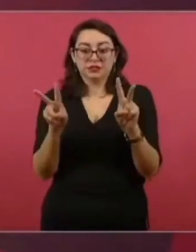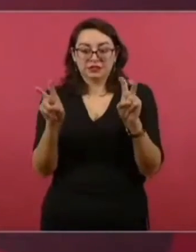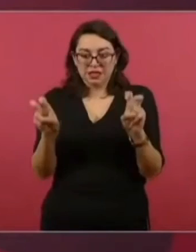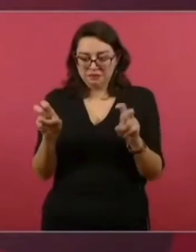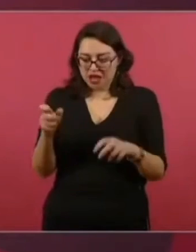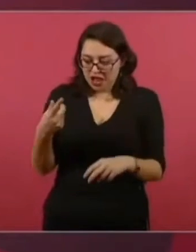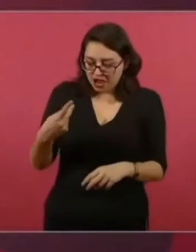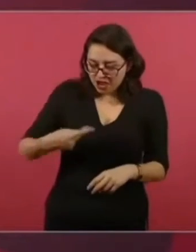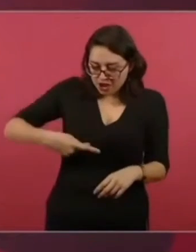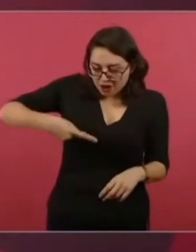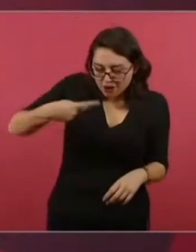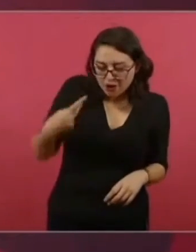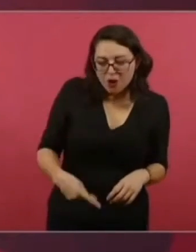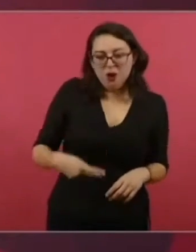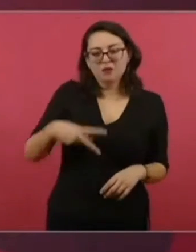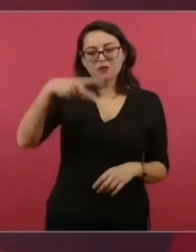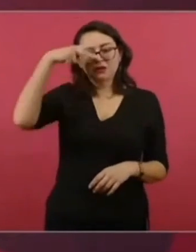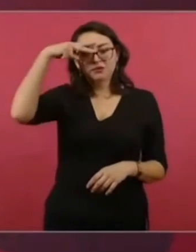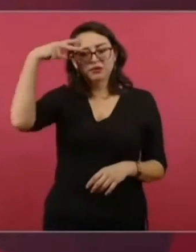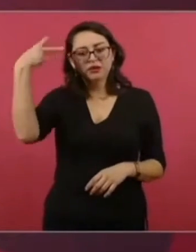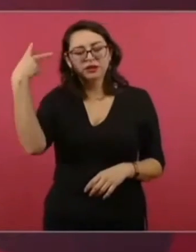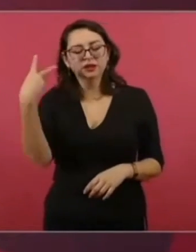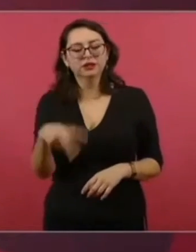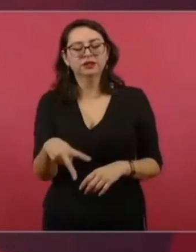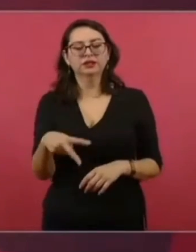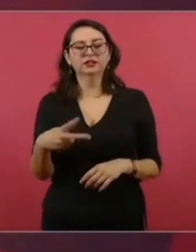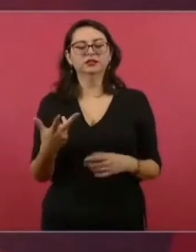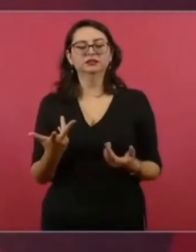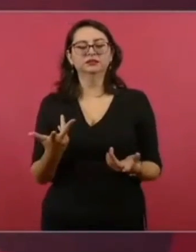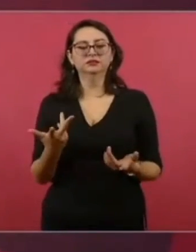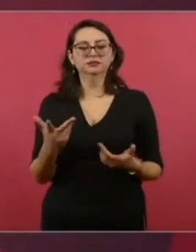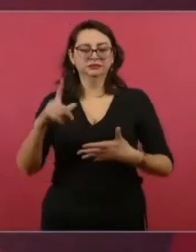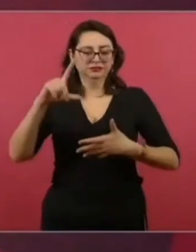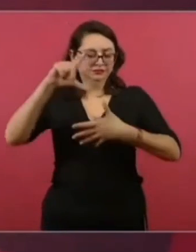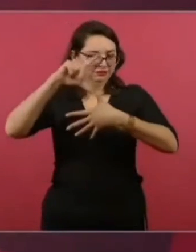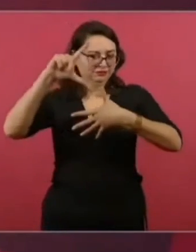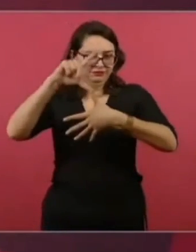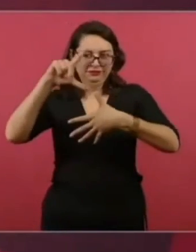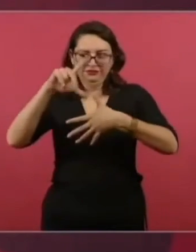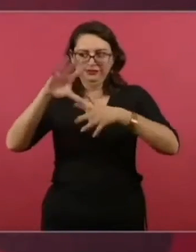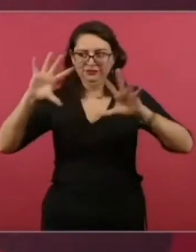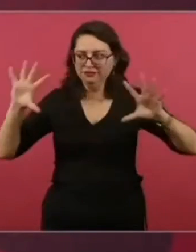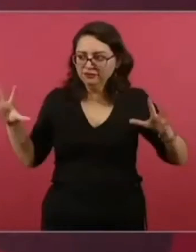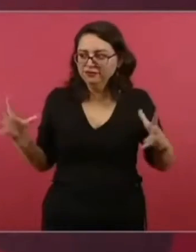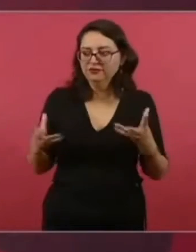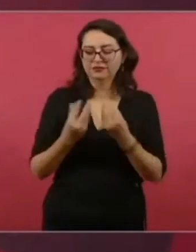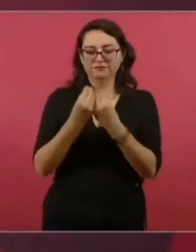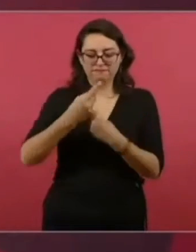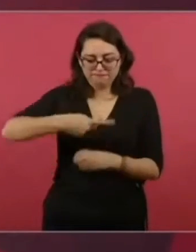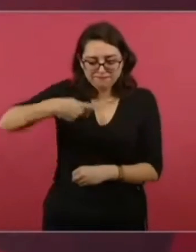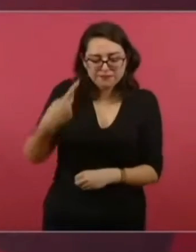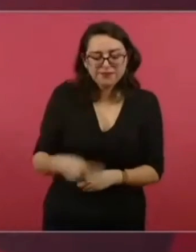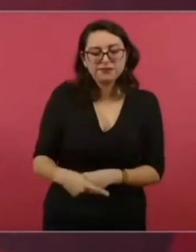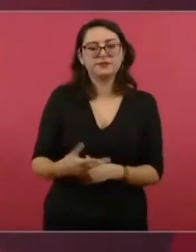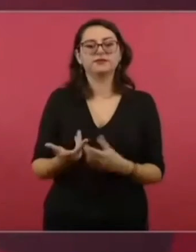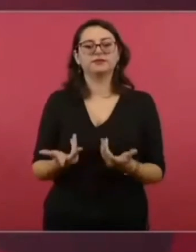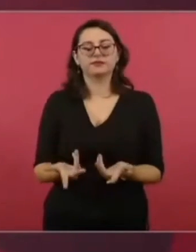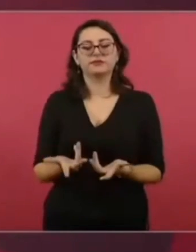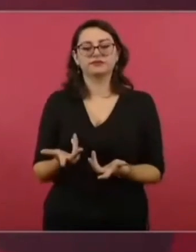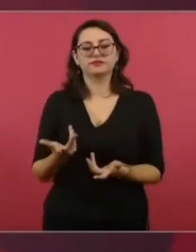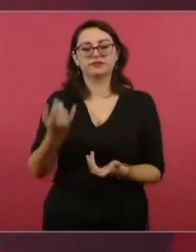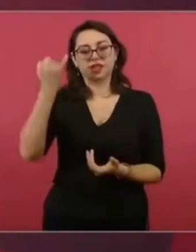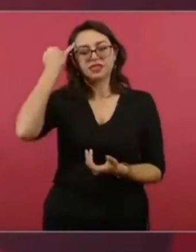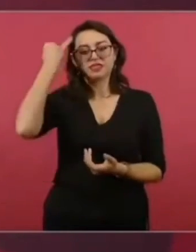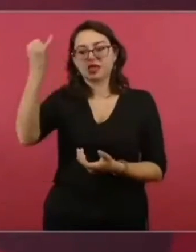somos los mexicanos y los latinoamericanos. Hablaba yo de la